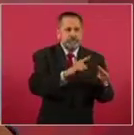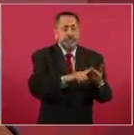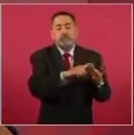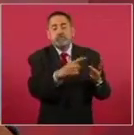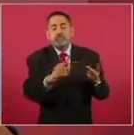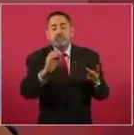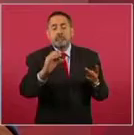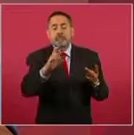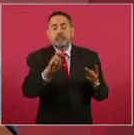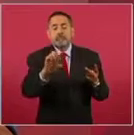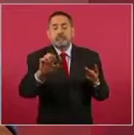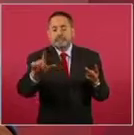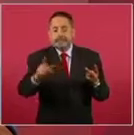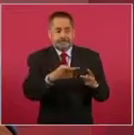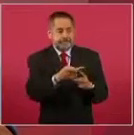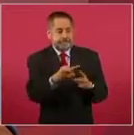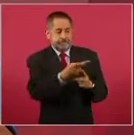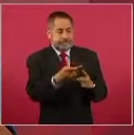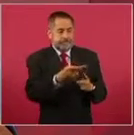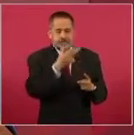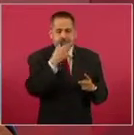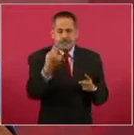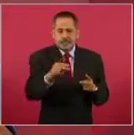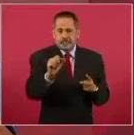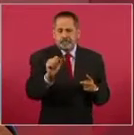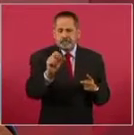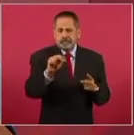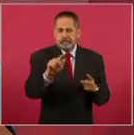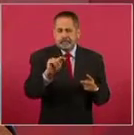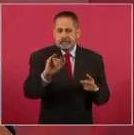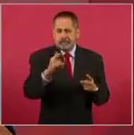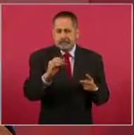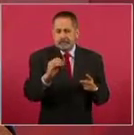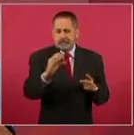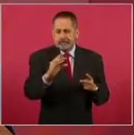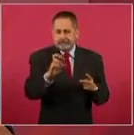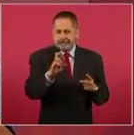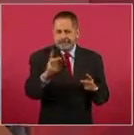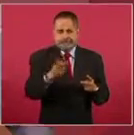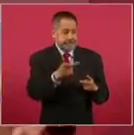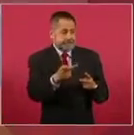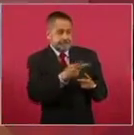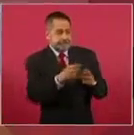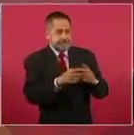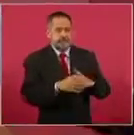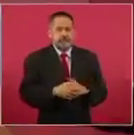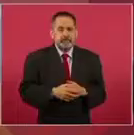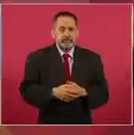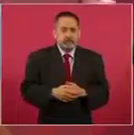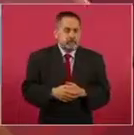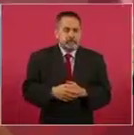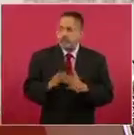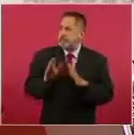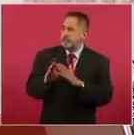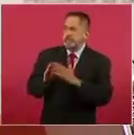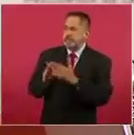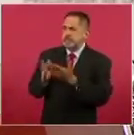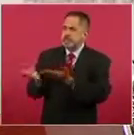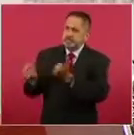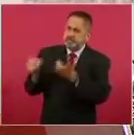y, aunque no era abierta la elección,